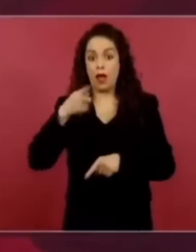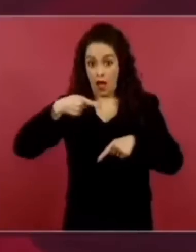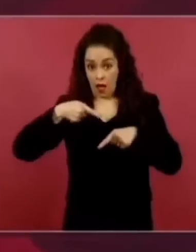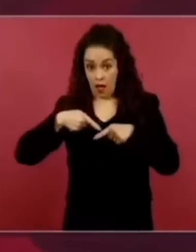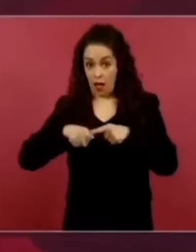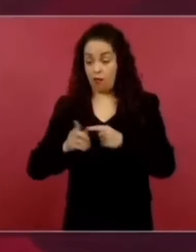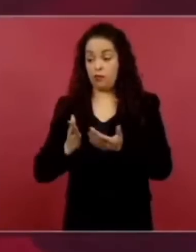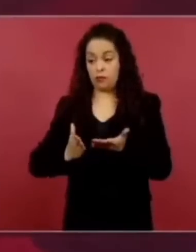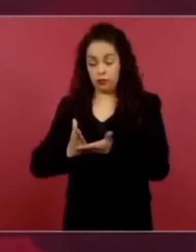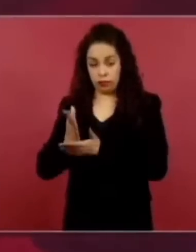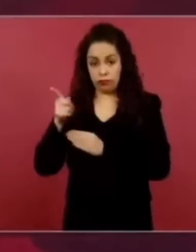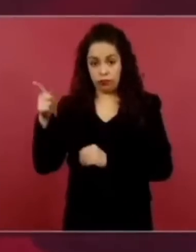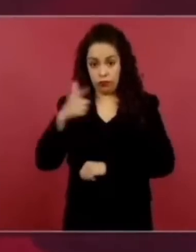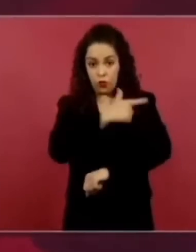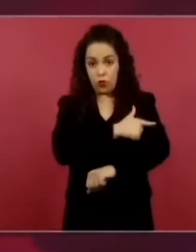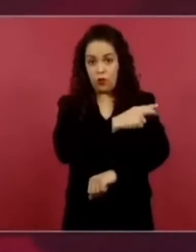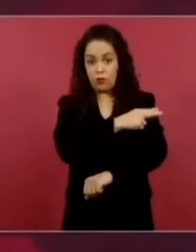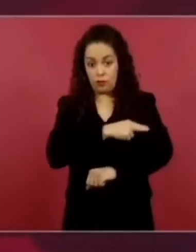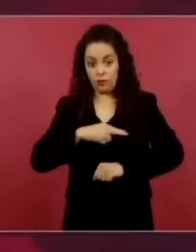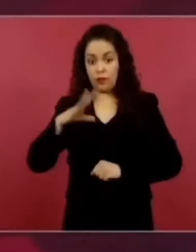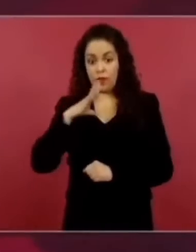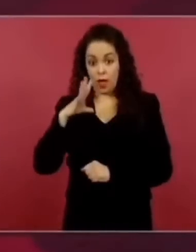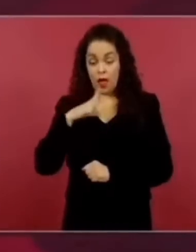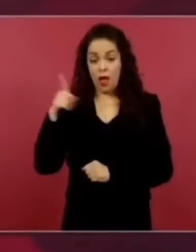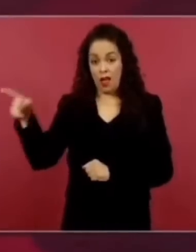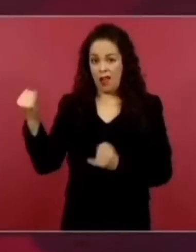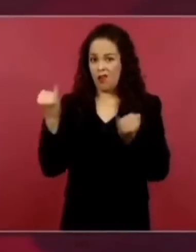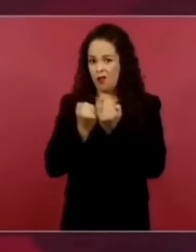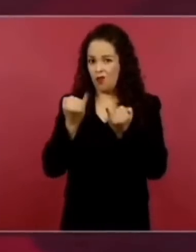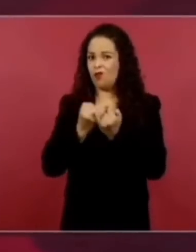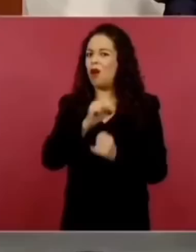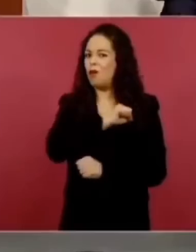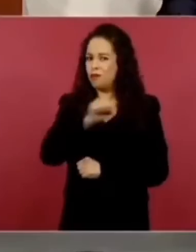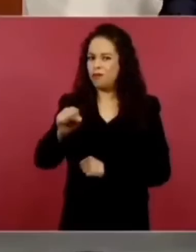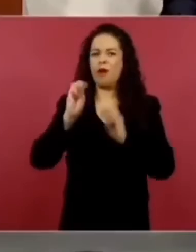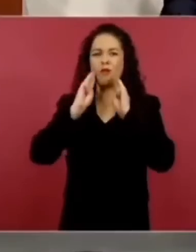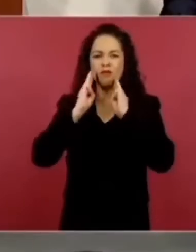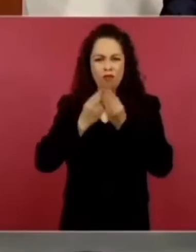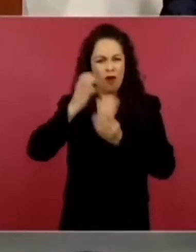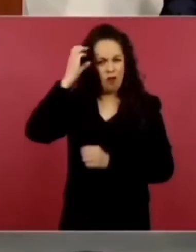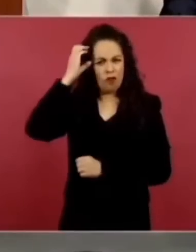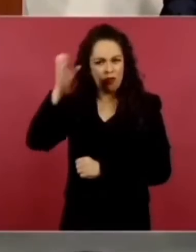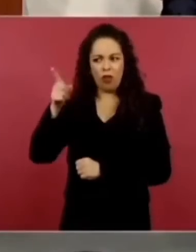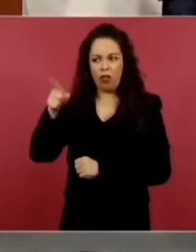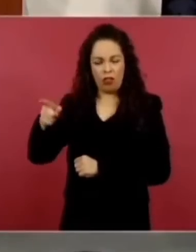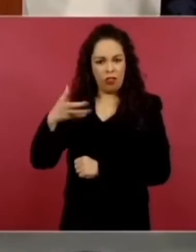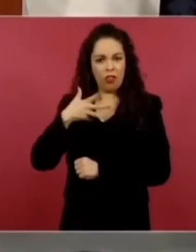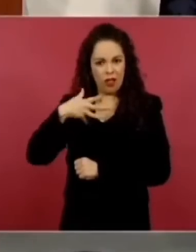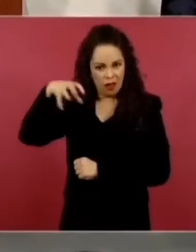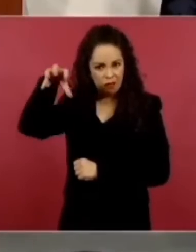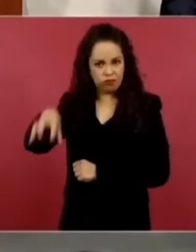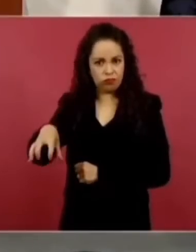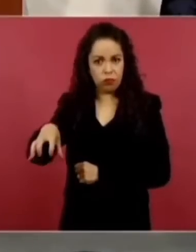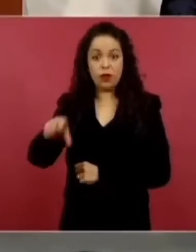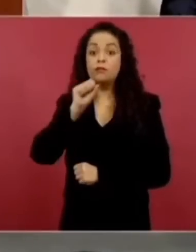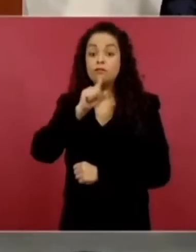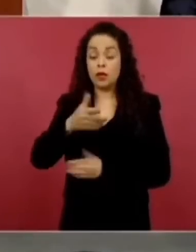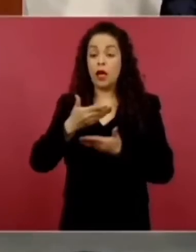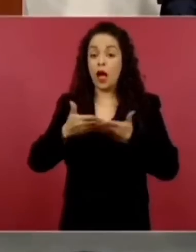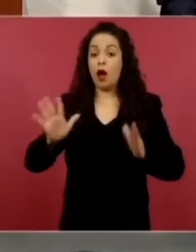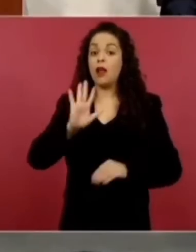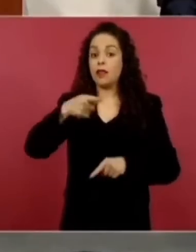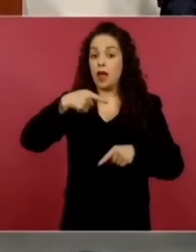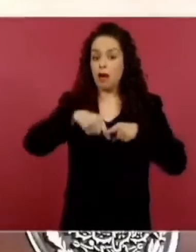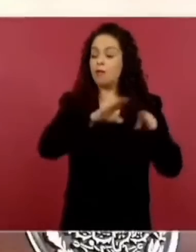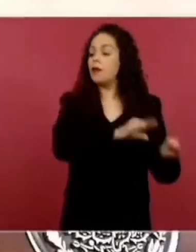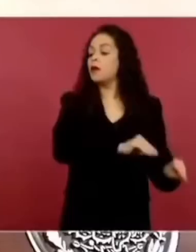que también hay grupos de la delincuencia. Ahí también está la Guardia Nacional, ahí